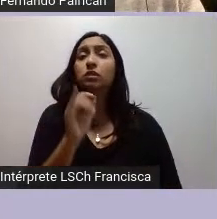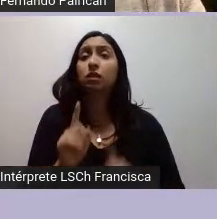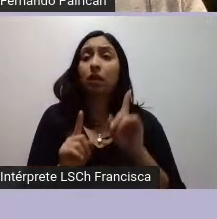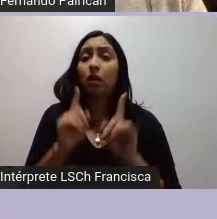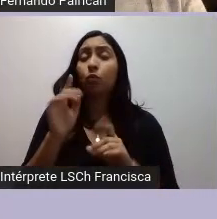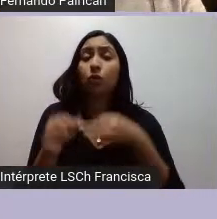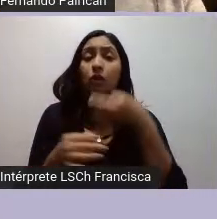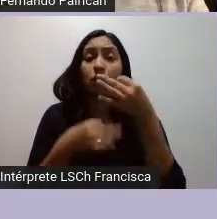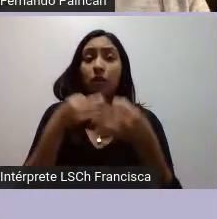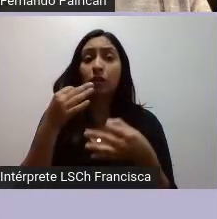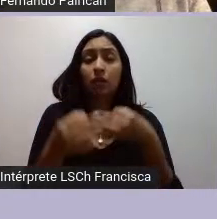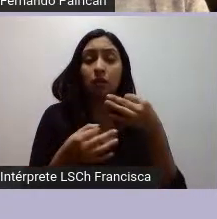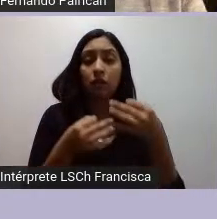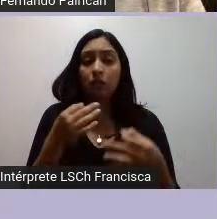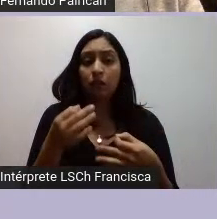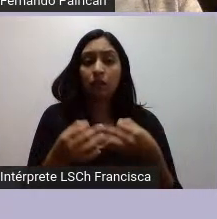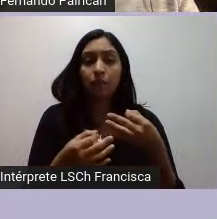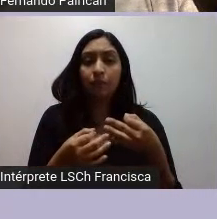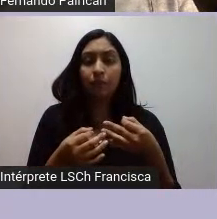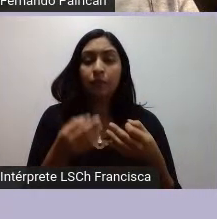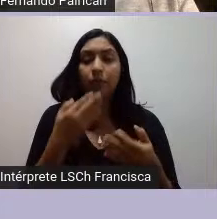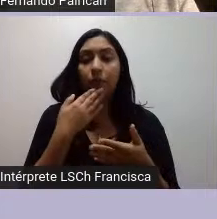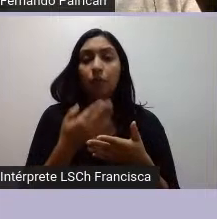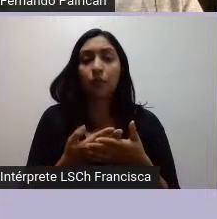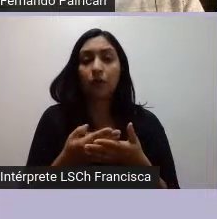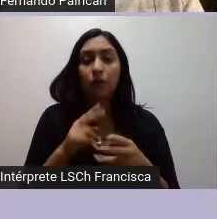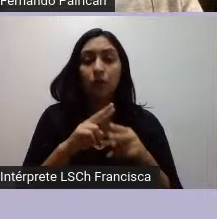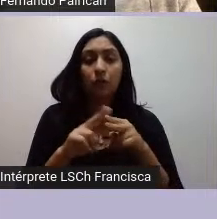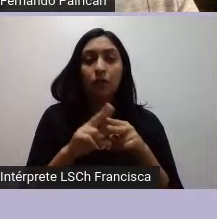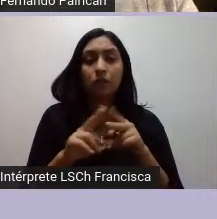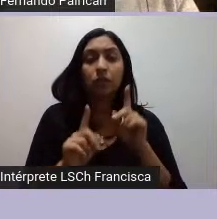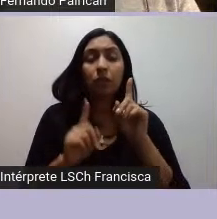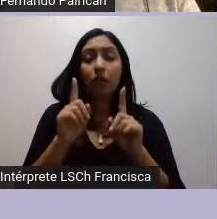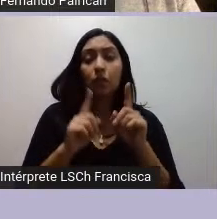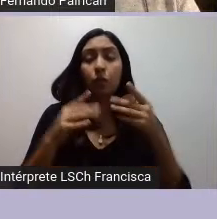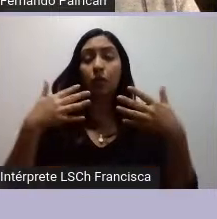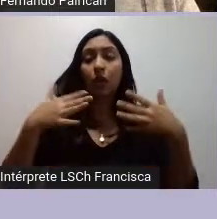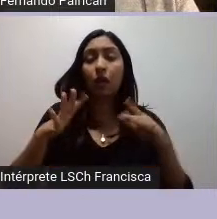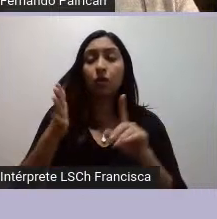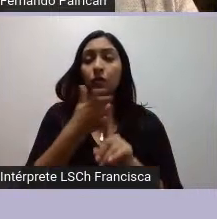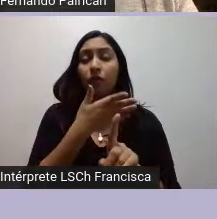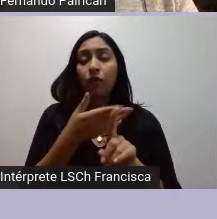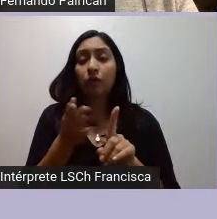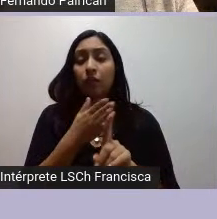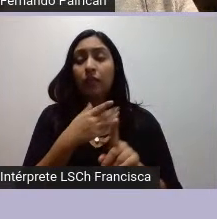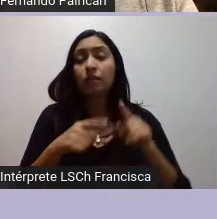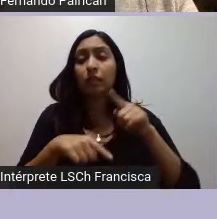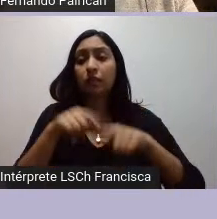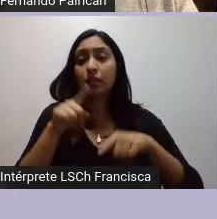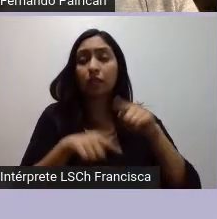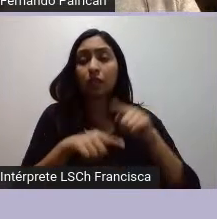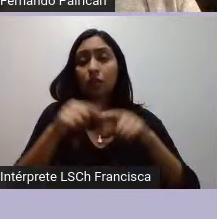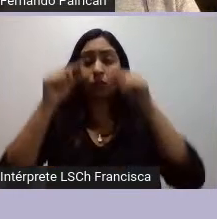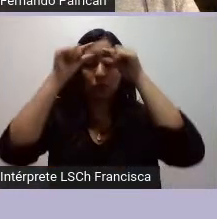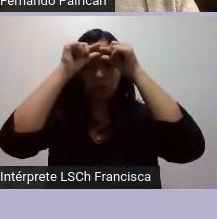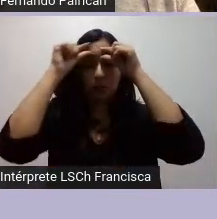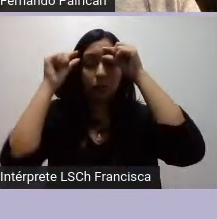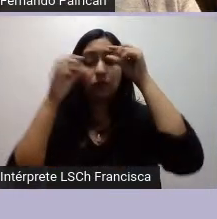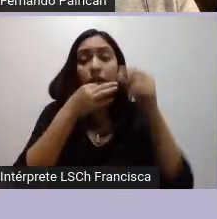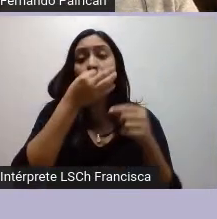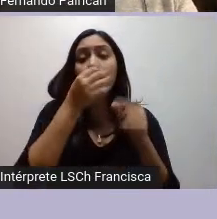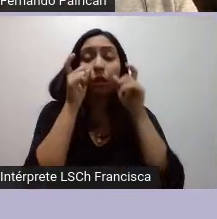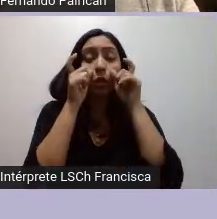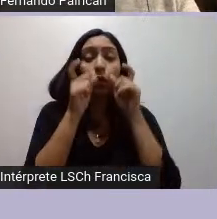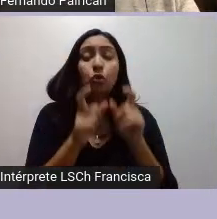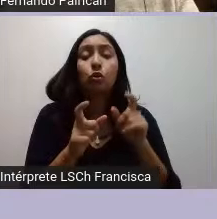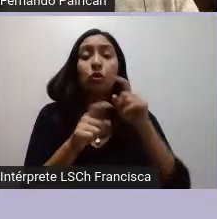o que han dejado cuando hacen algún hecho de violencia en el territorio mapuche hablan del control territorial también se ha